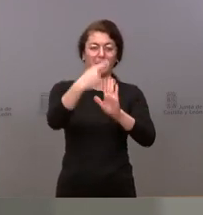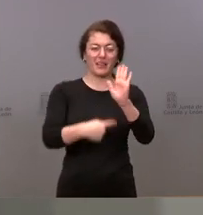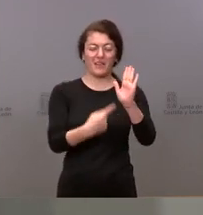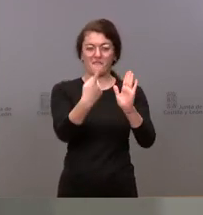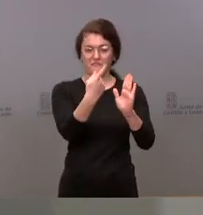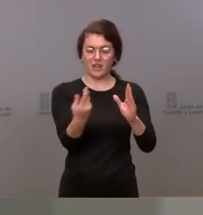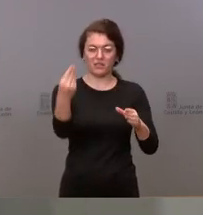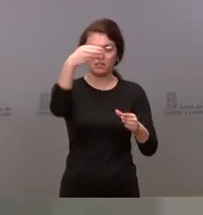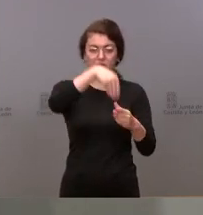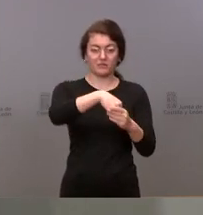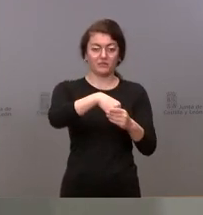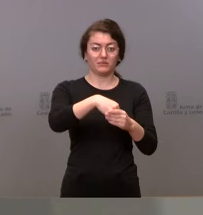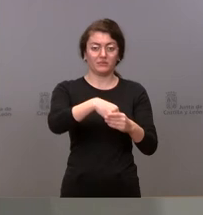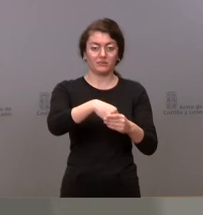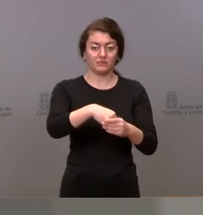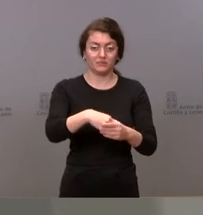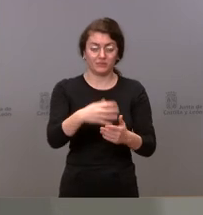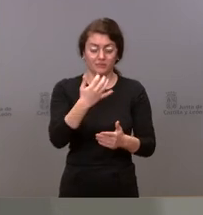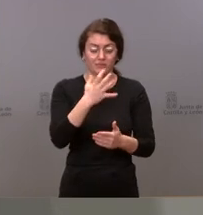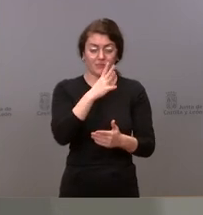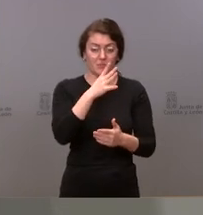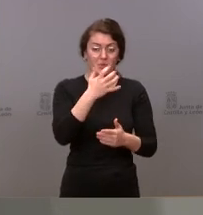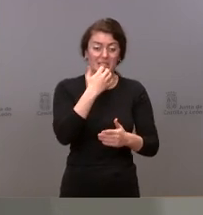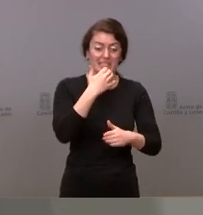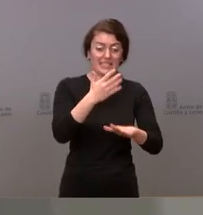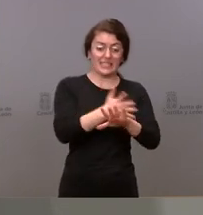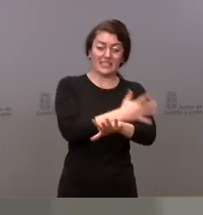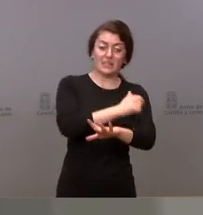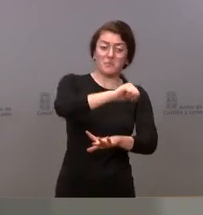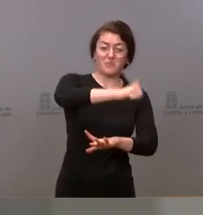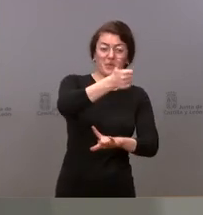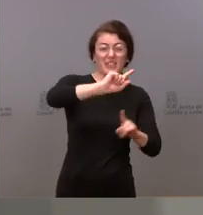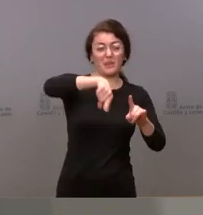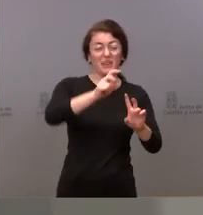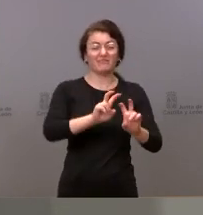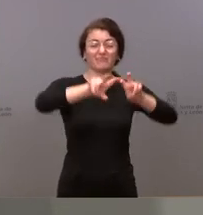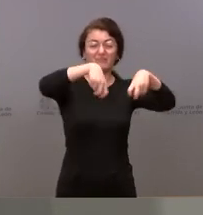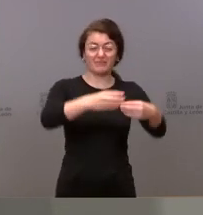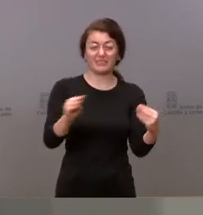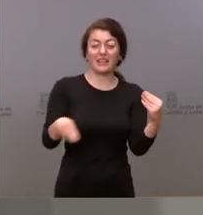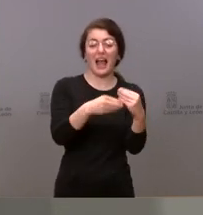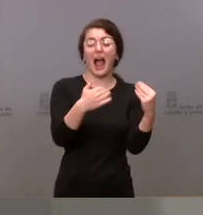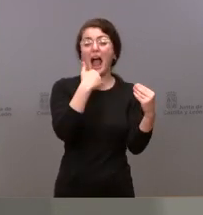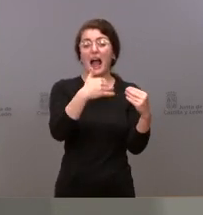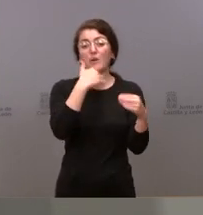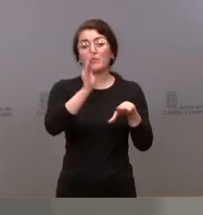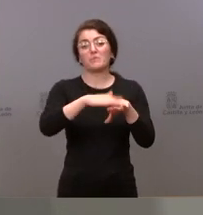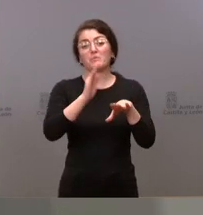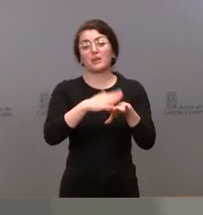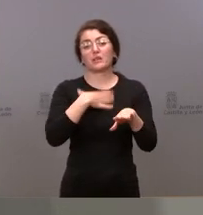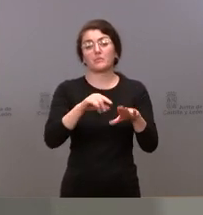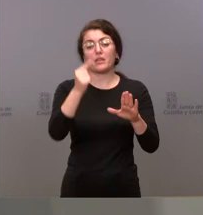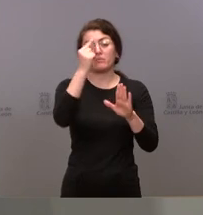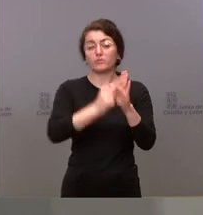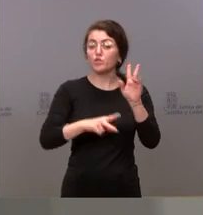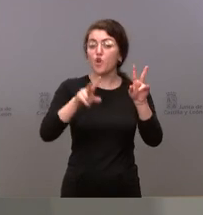de vigencia del plan pues hubiera sido necesario alguna modificación alguna reforma para incorporar estas novedades que hemos venido conociendo en